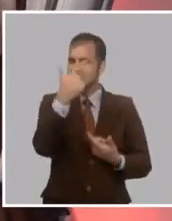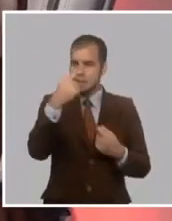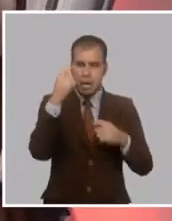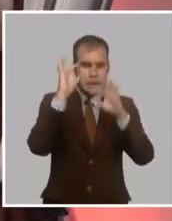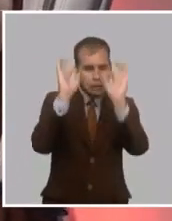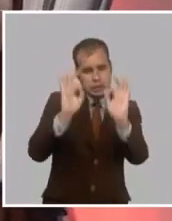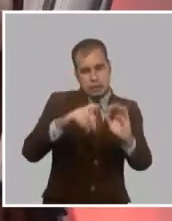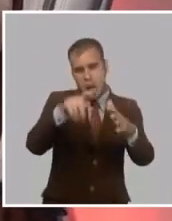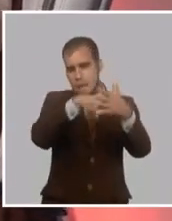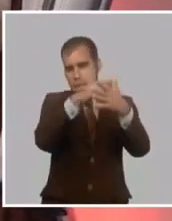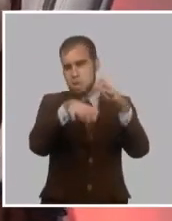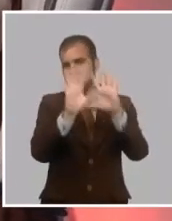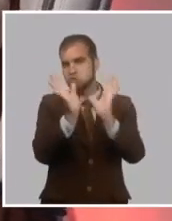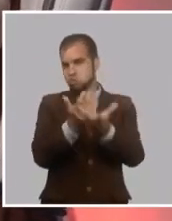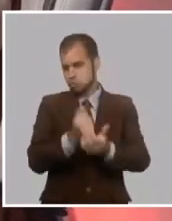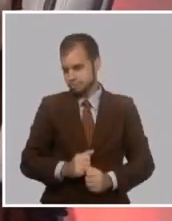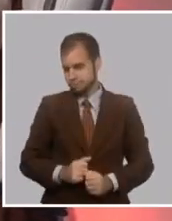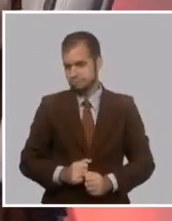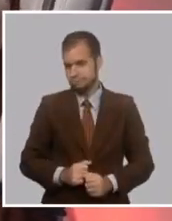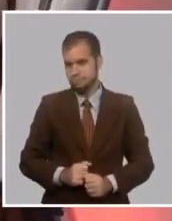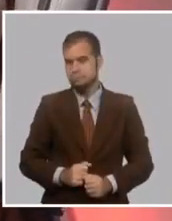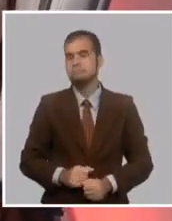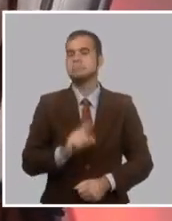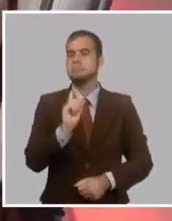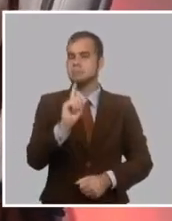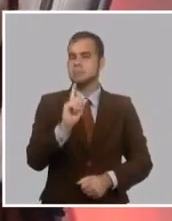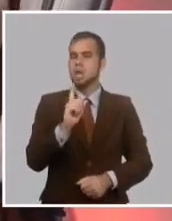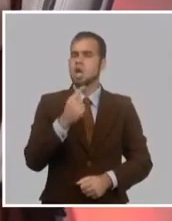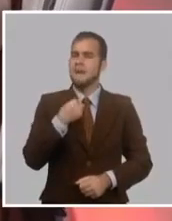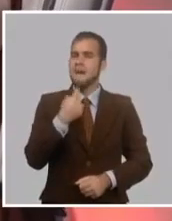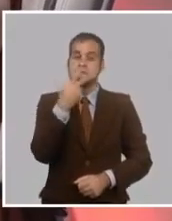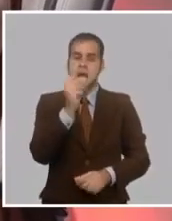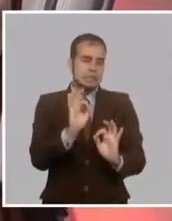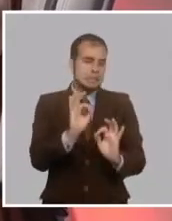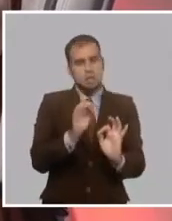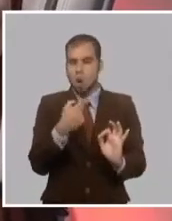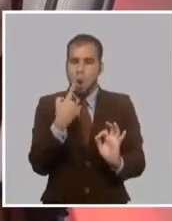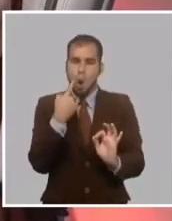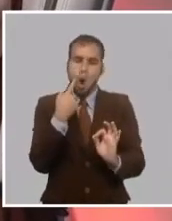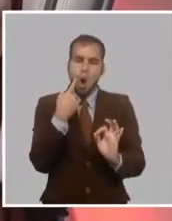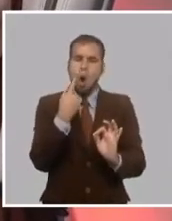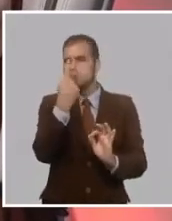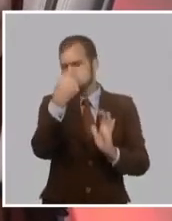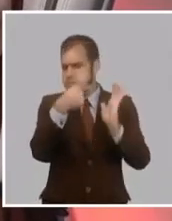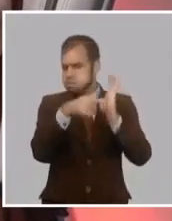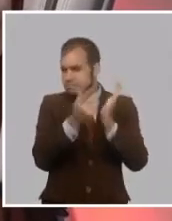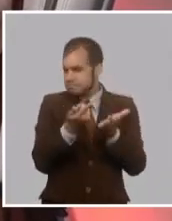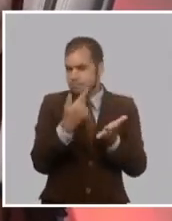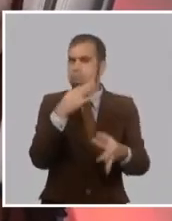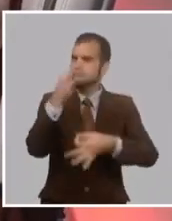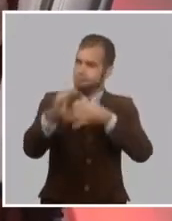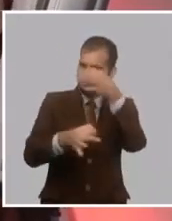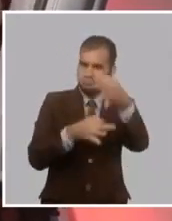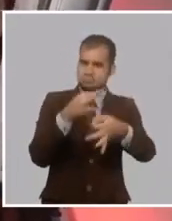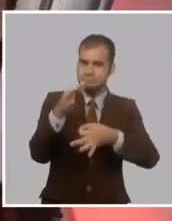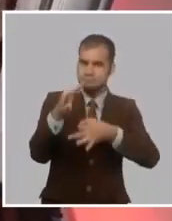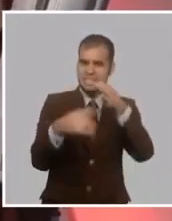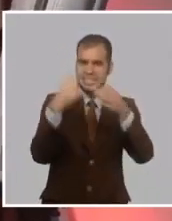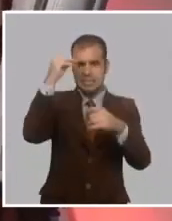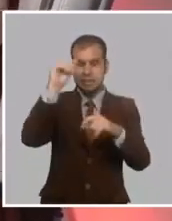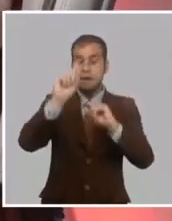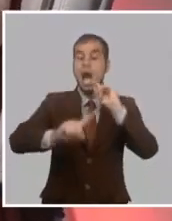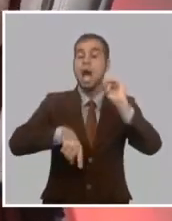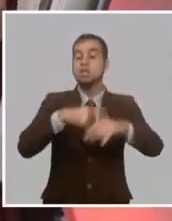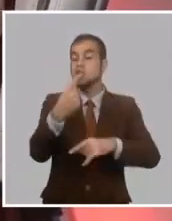señalando lo que se auto excluye. Entonces, me gusta siempre hacer un contrapunto, porque me parece que es interesante hacerlo con el discurso que Martí pronuncia al día siguiente.